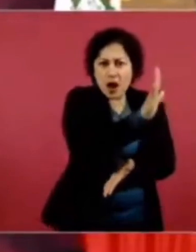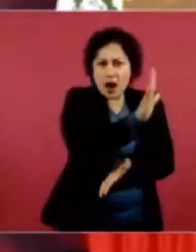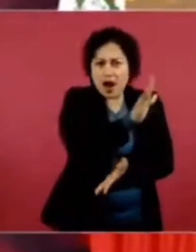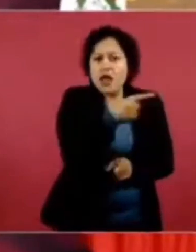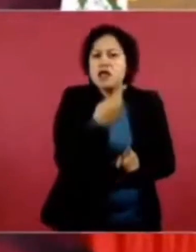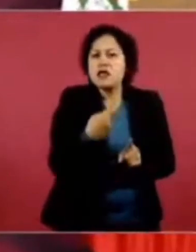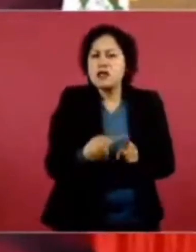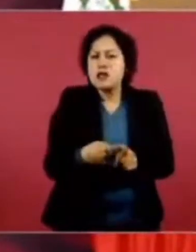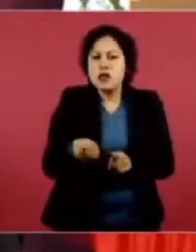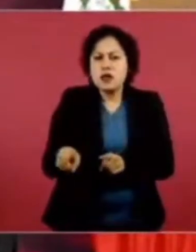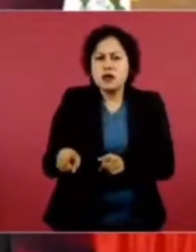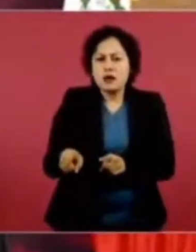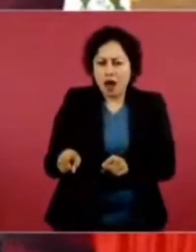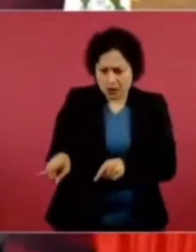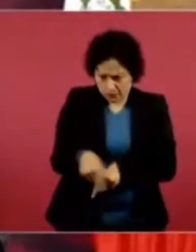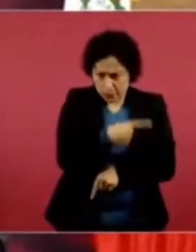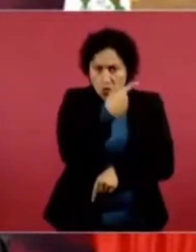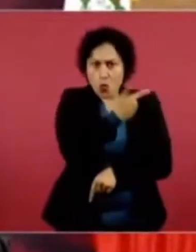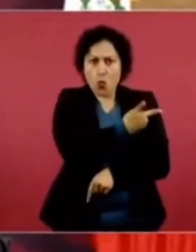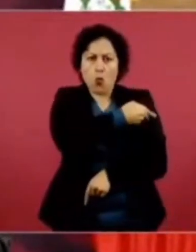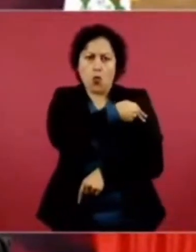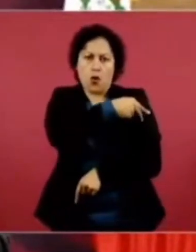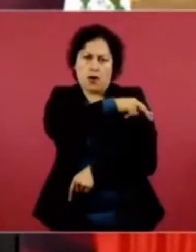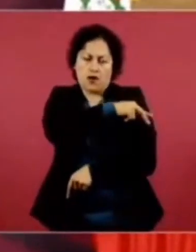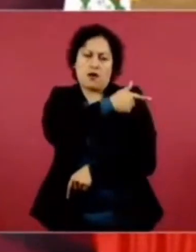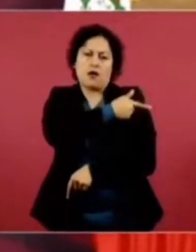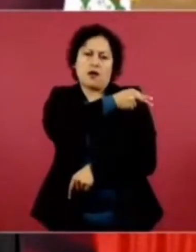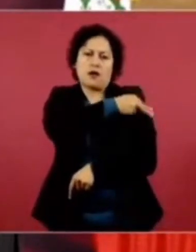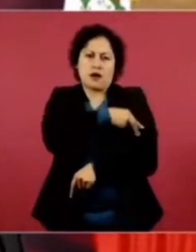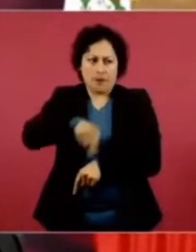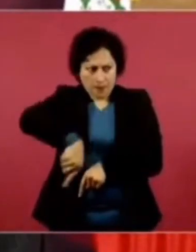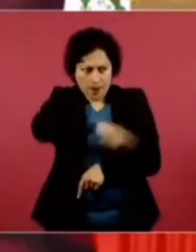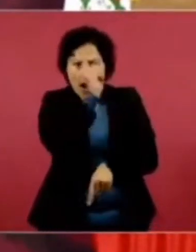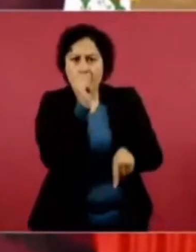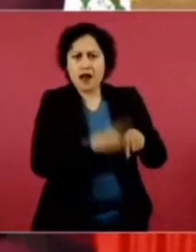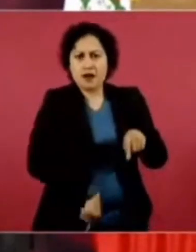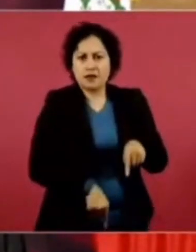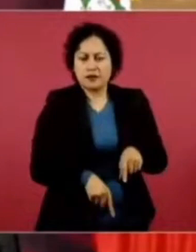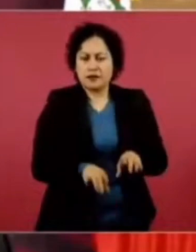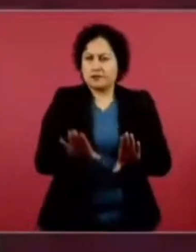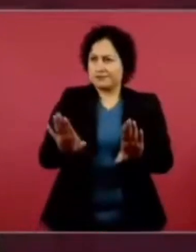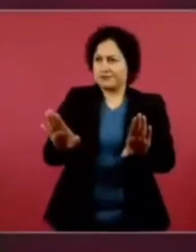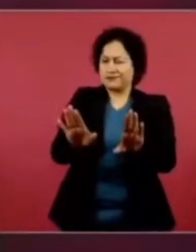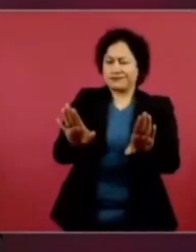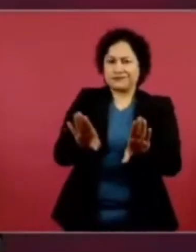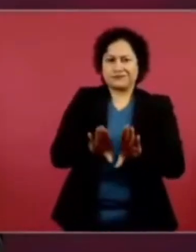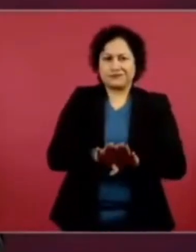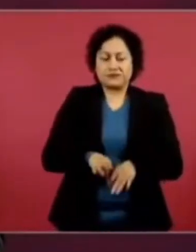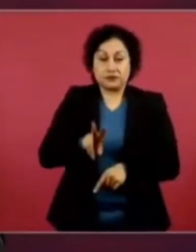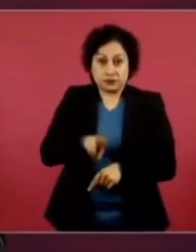Eso está pasando en Ángel R. Cabada, en Veracruz. No estoy hablando al tanteo.